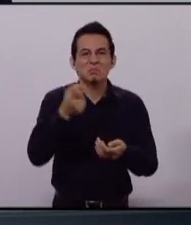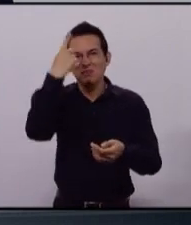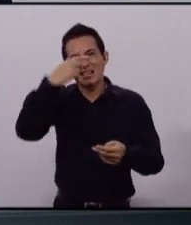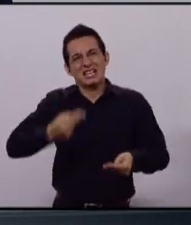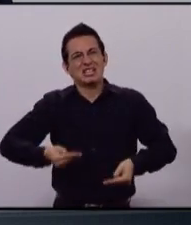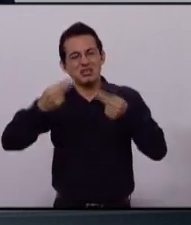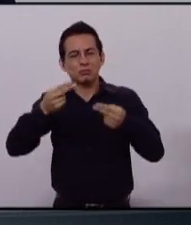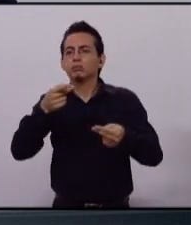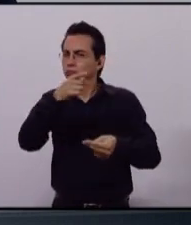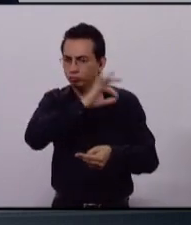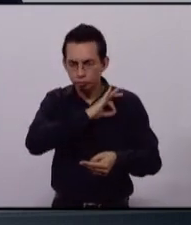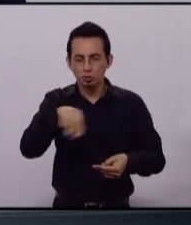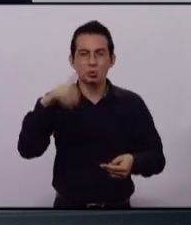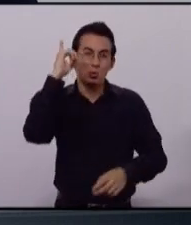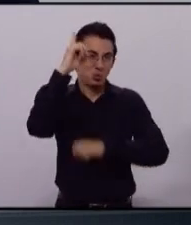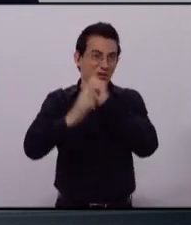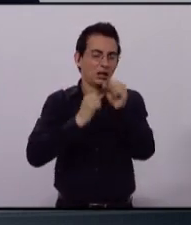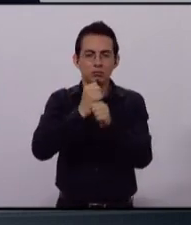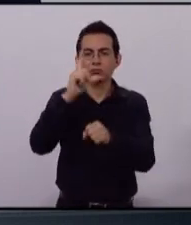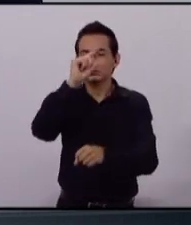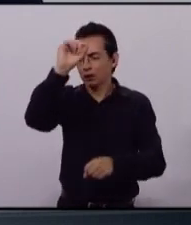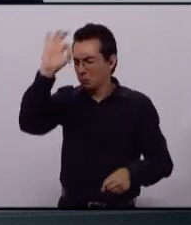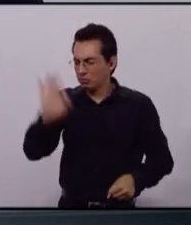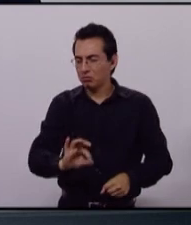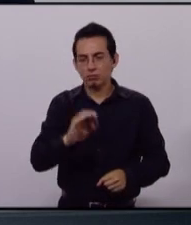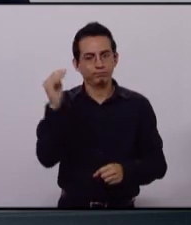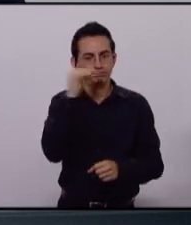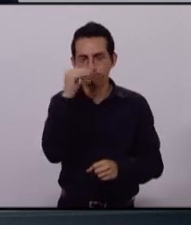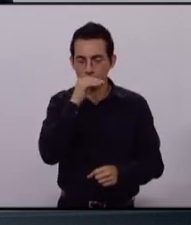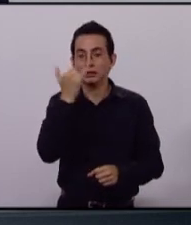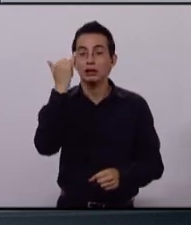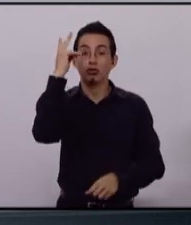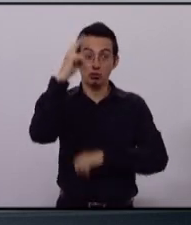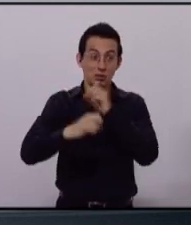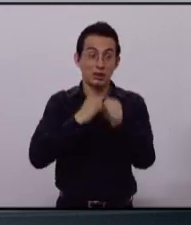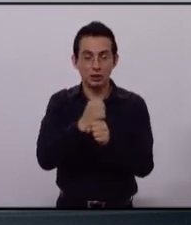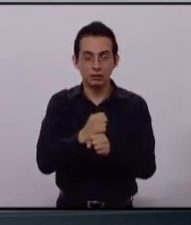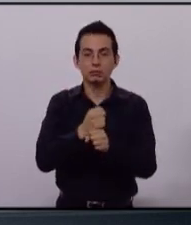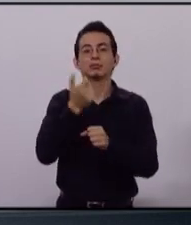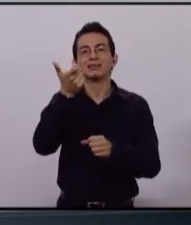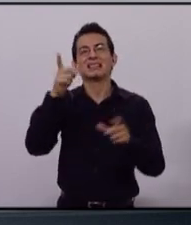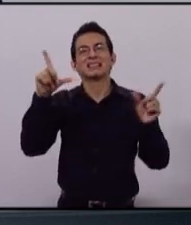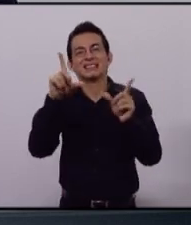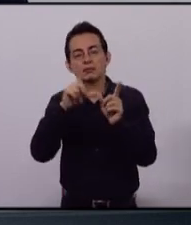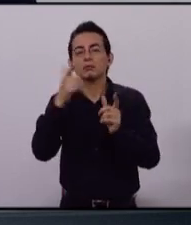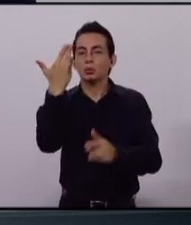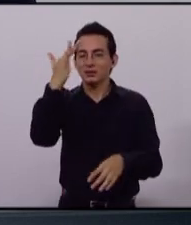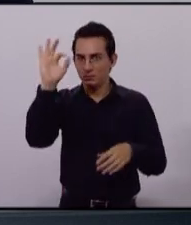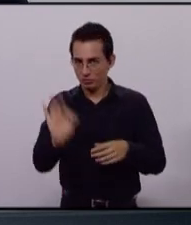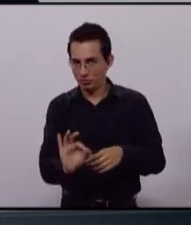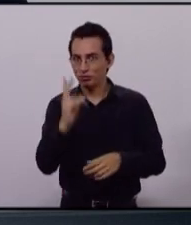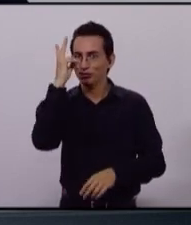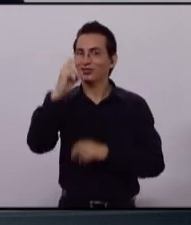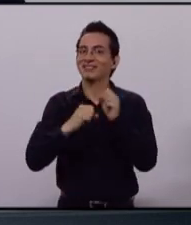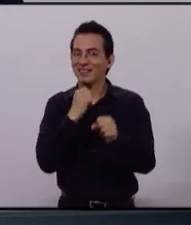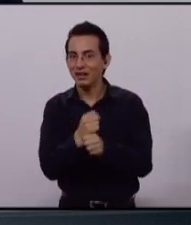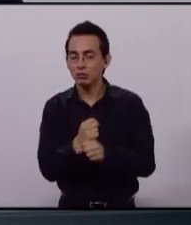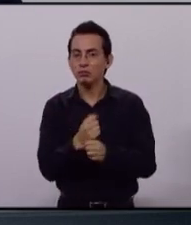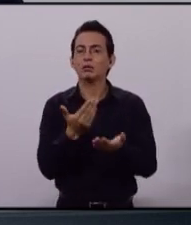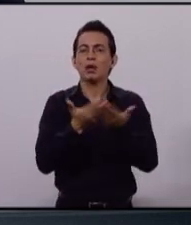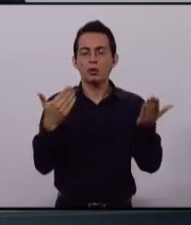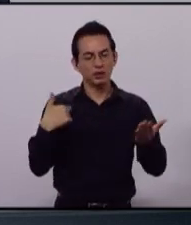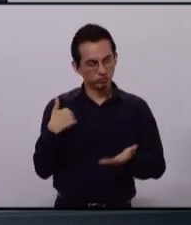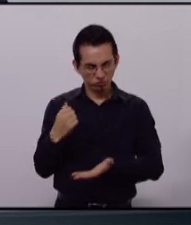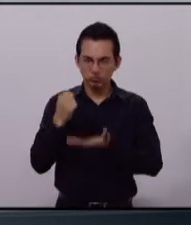de descuento el primer año y el 50% el segundo del pago de la licencia. Vamos a otorgar créditos a la